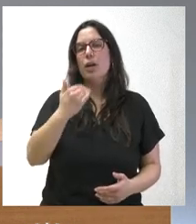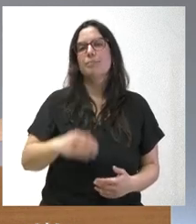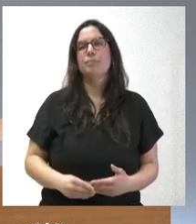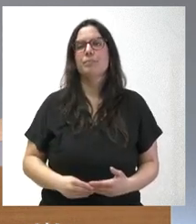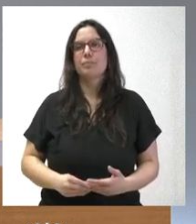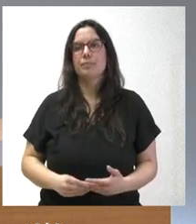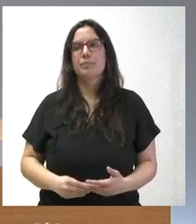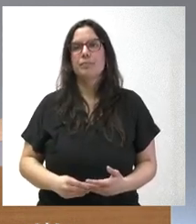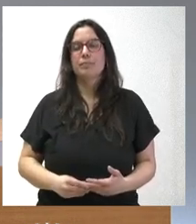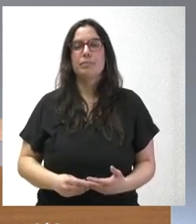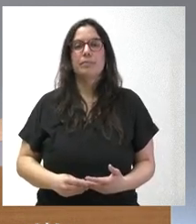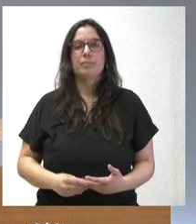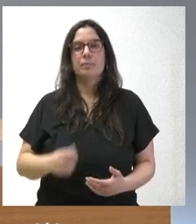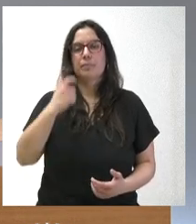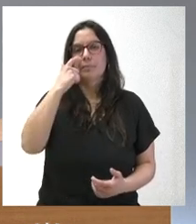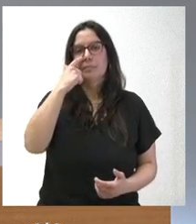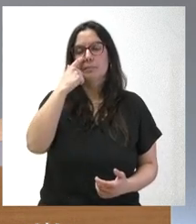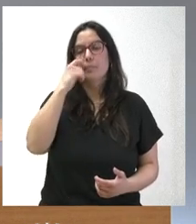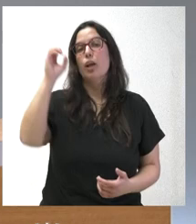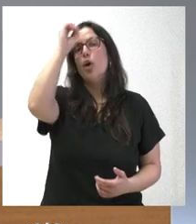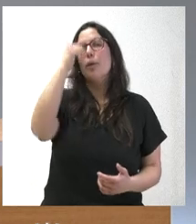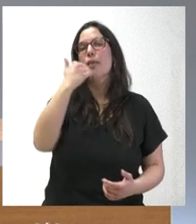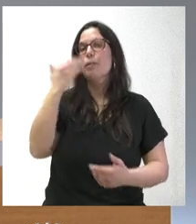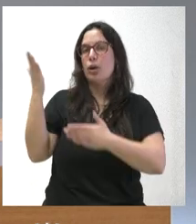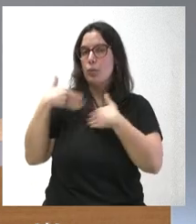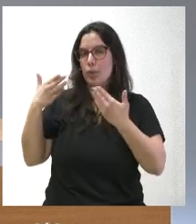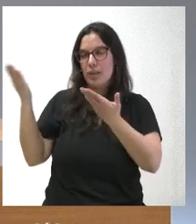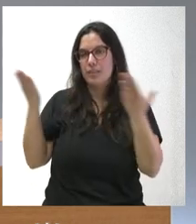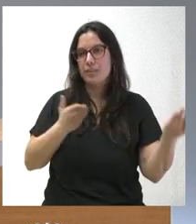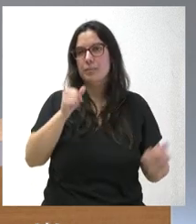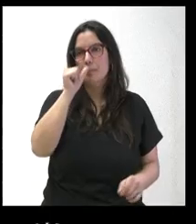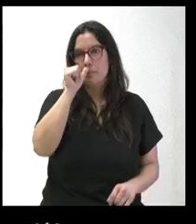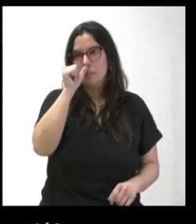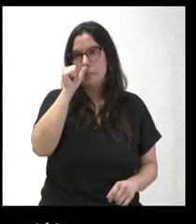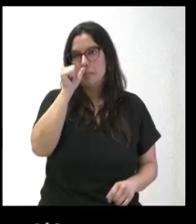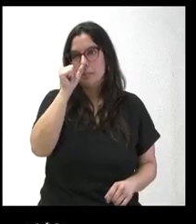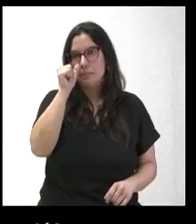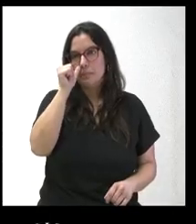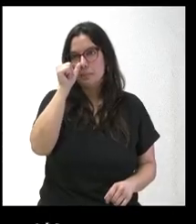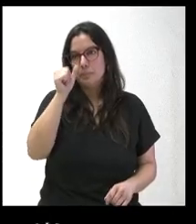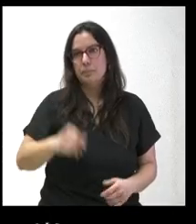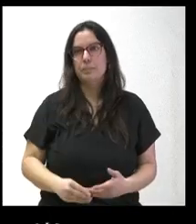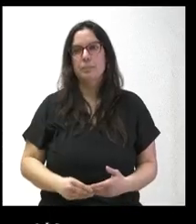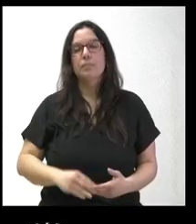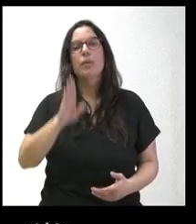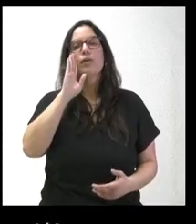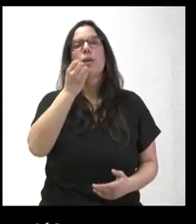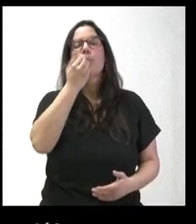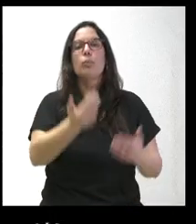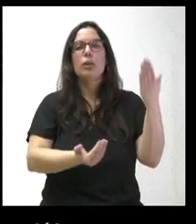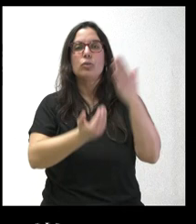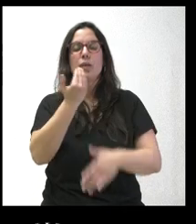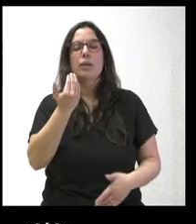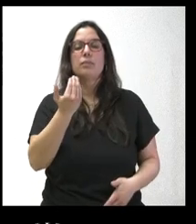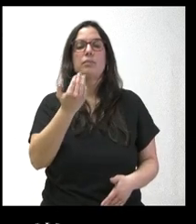como es habitual, a Carlos Gil de La Opinión. Cuando quieras, Carlos, adelante. Hola, buenos días al señor consejero y los